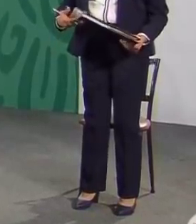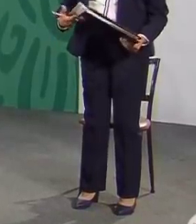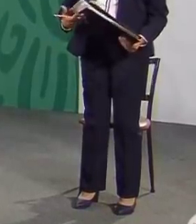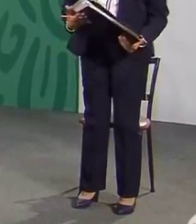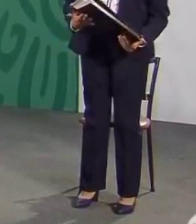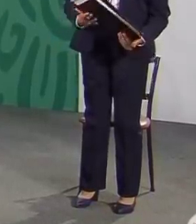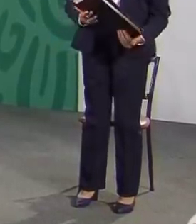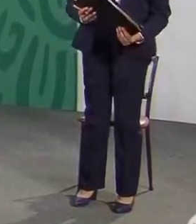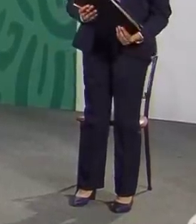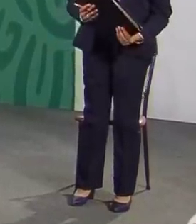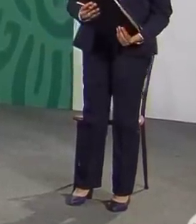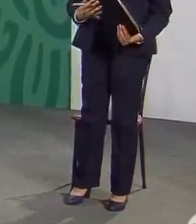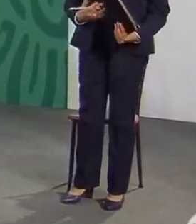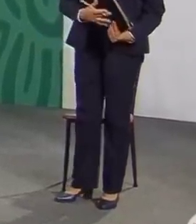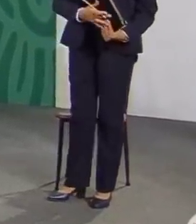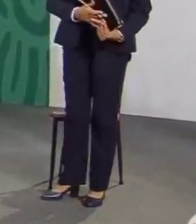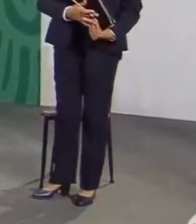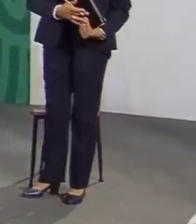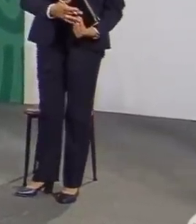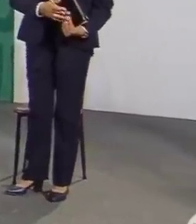no, no, no